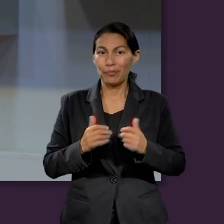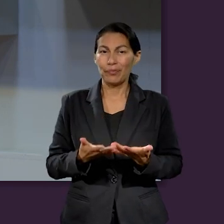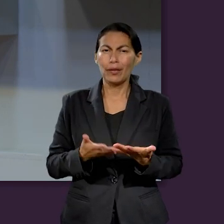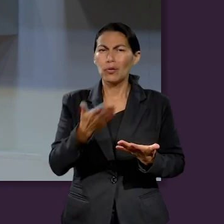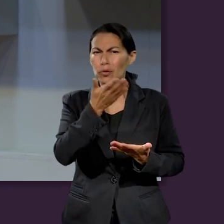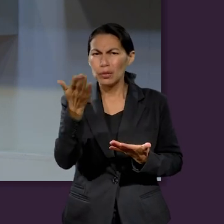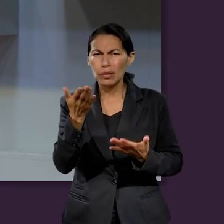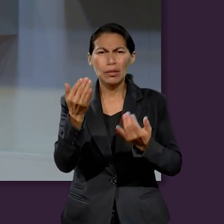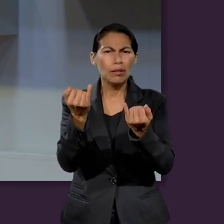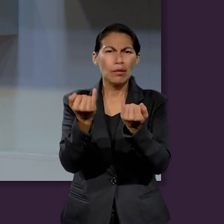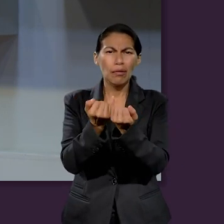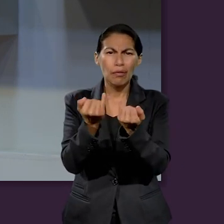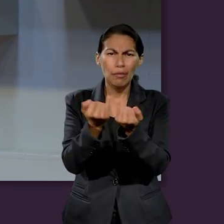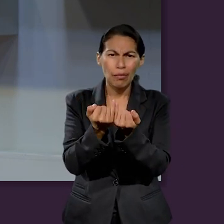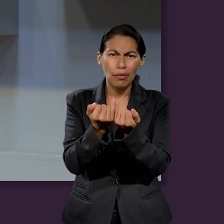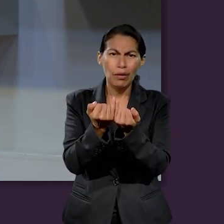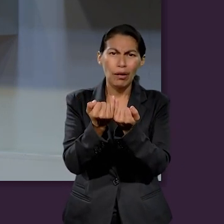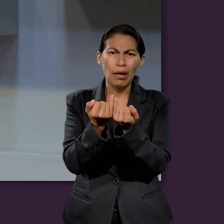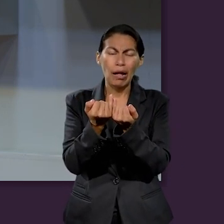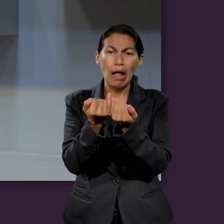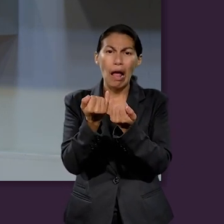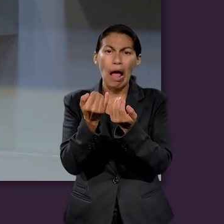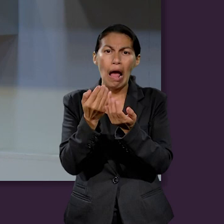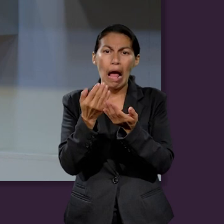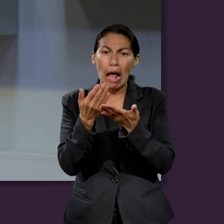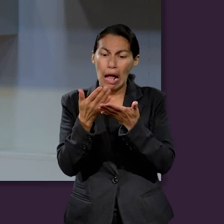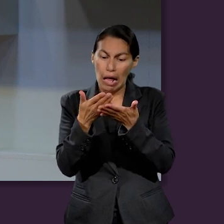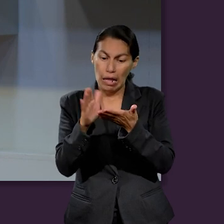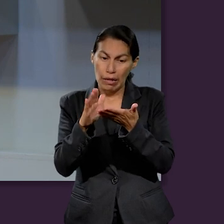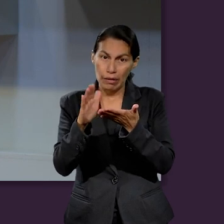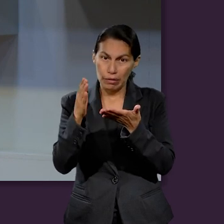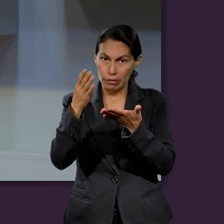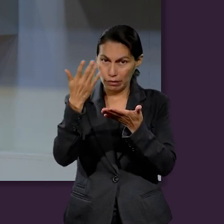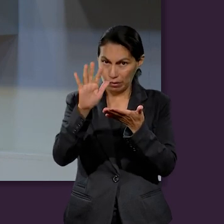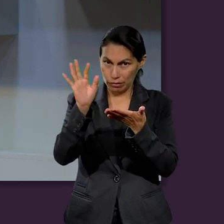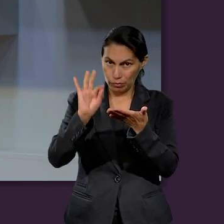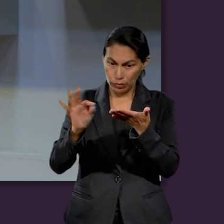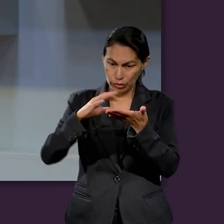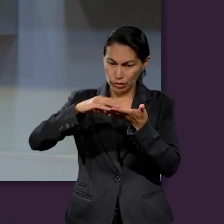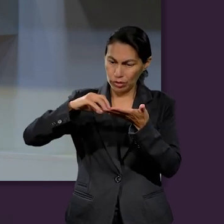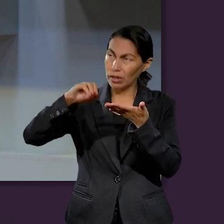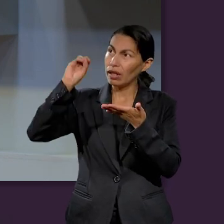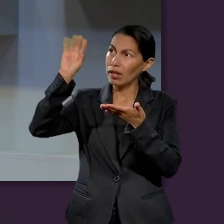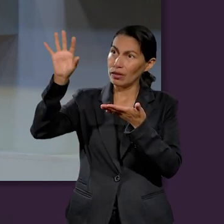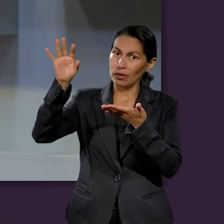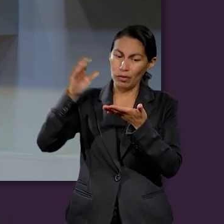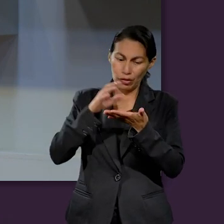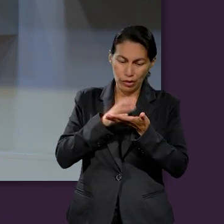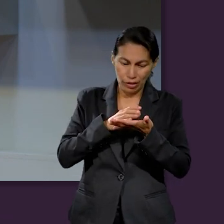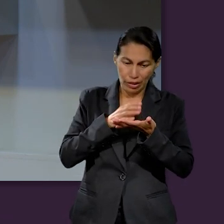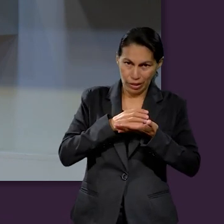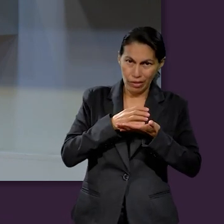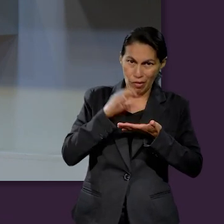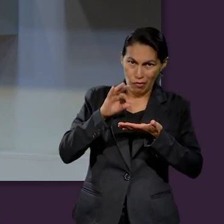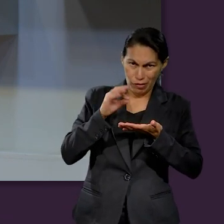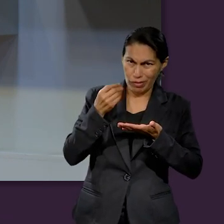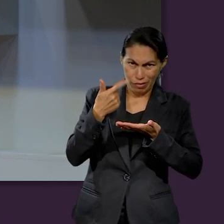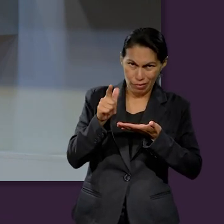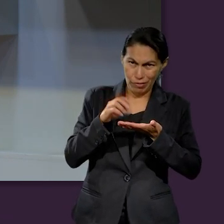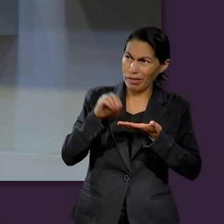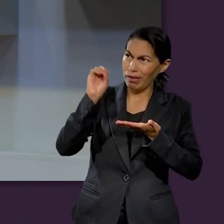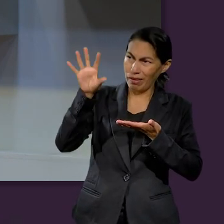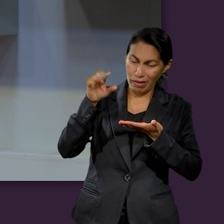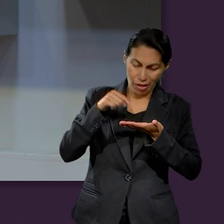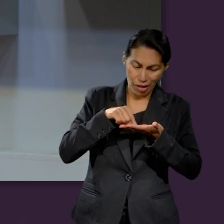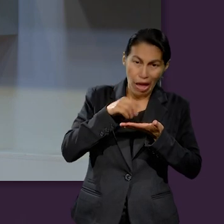observa, a quien nos escucha, a desafiarlo, a que también aparte una pequeña parte para el beneficio de los demás, cuando compartimos las bendiciones